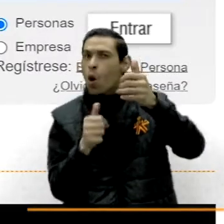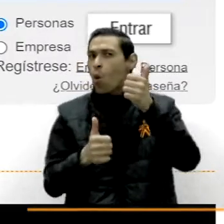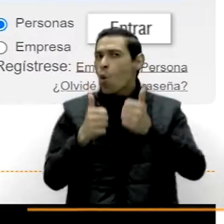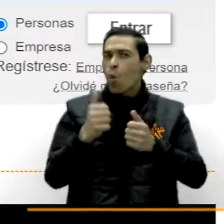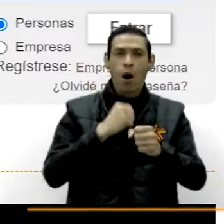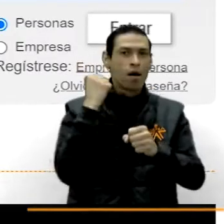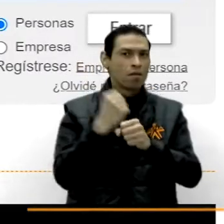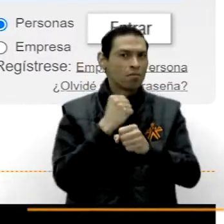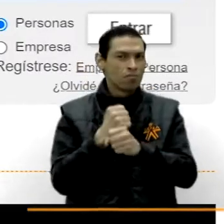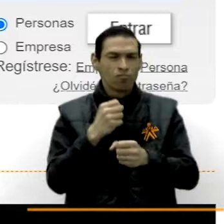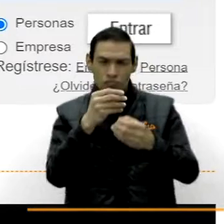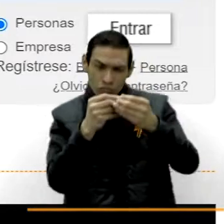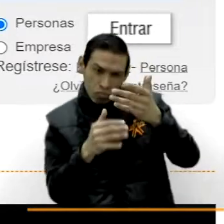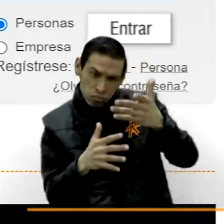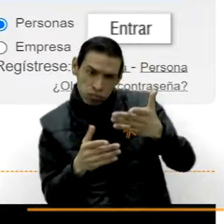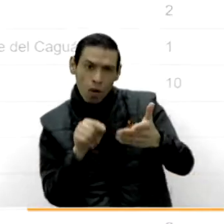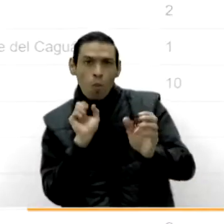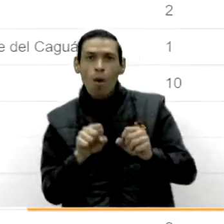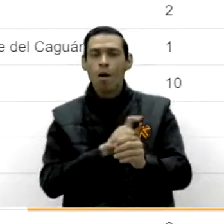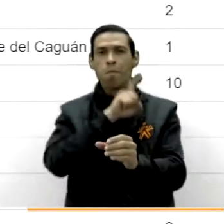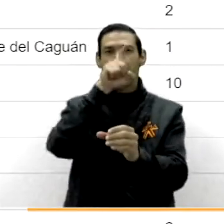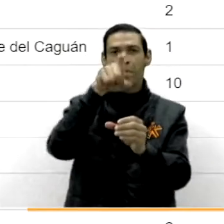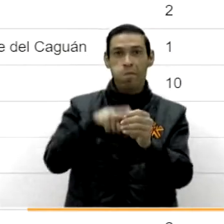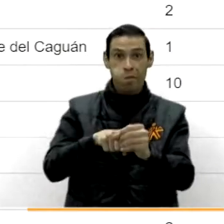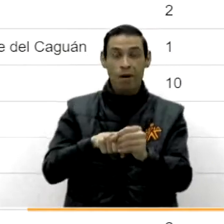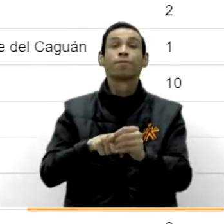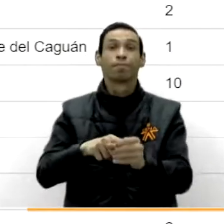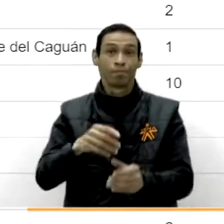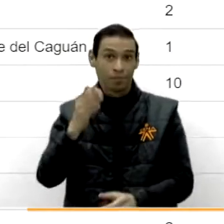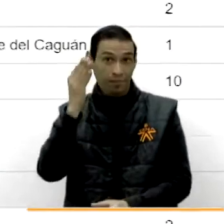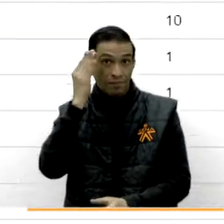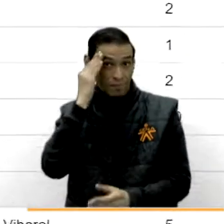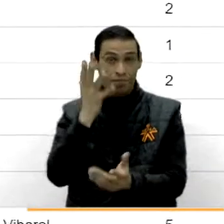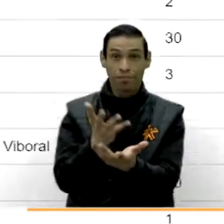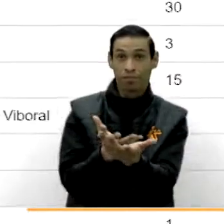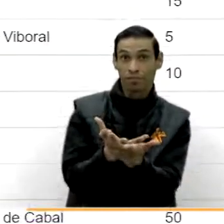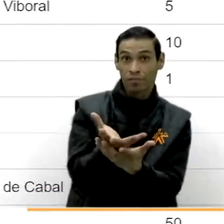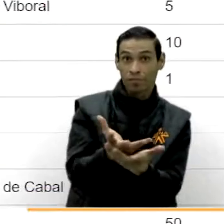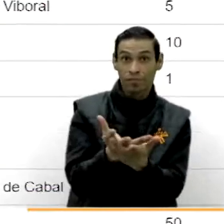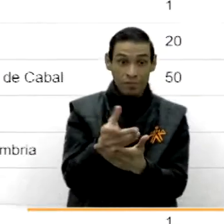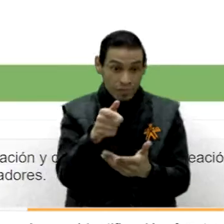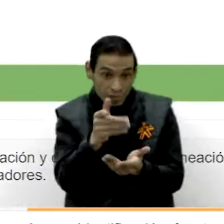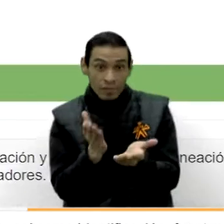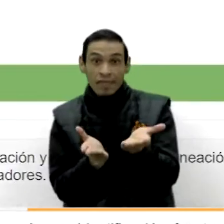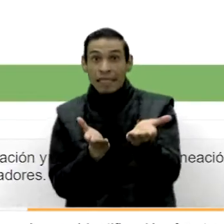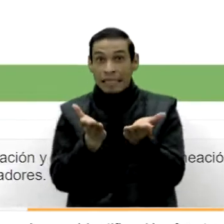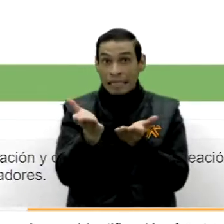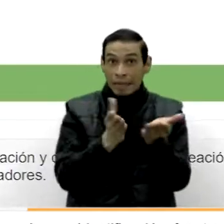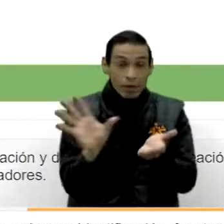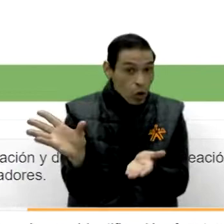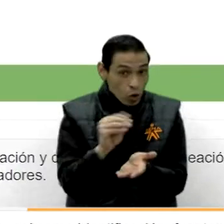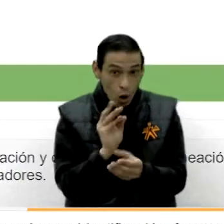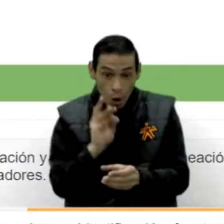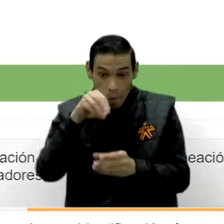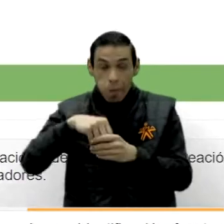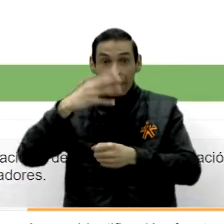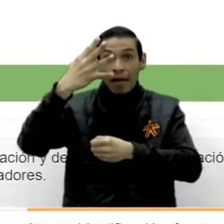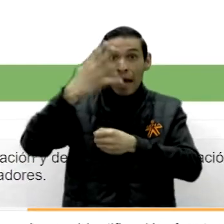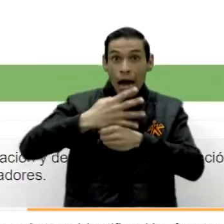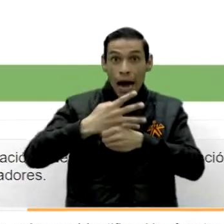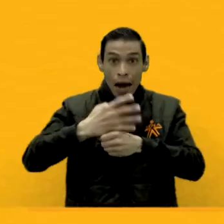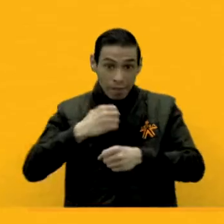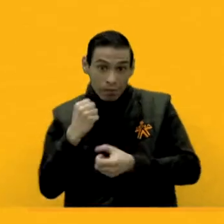la cartelera de vacantes para conocer las ofertas disponibles a nivel nacional. Les recomendamos que todos los servicios de